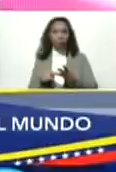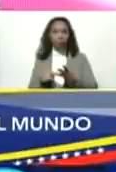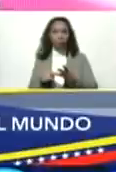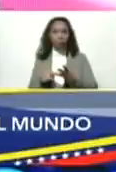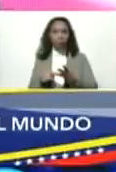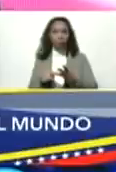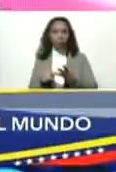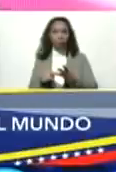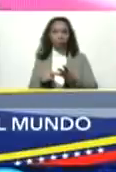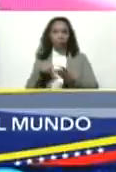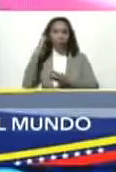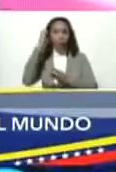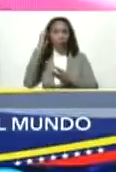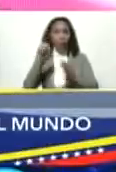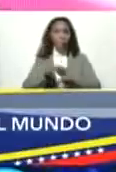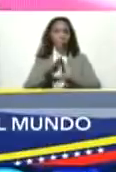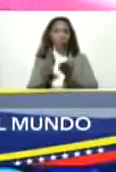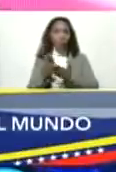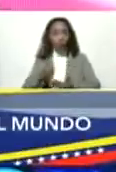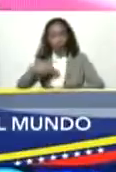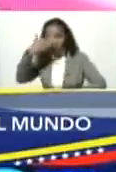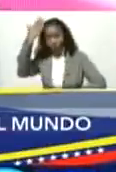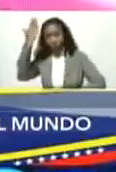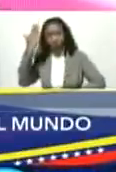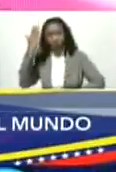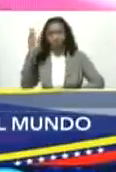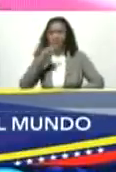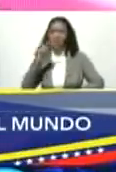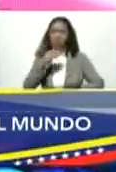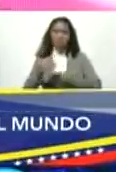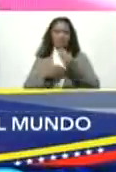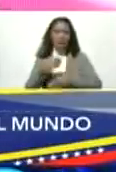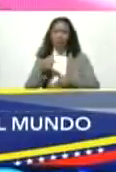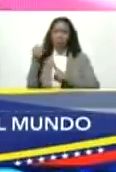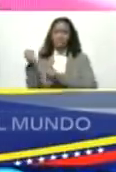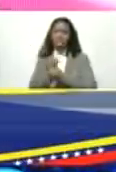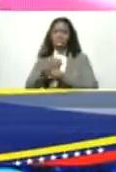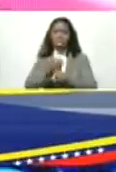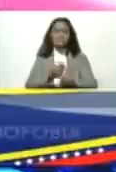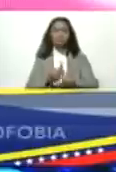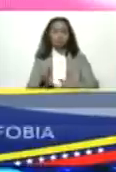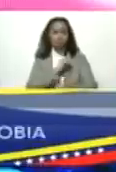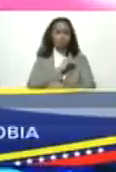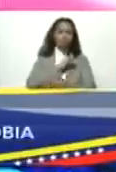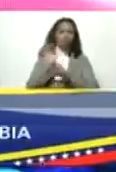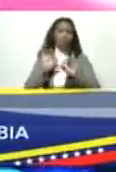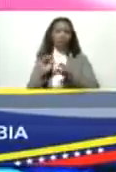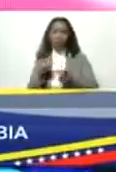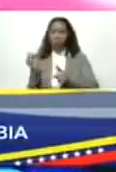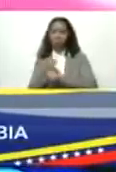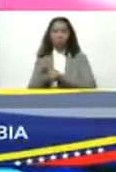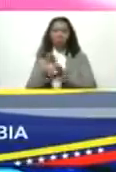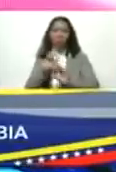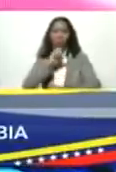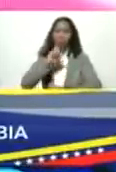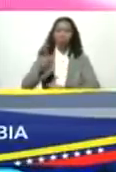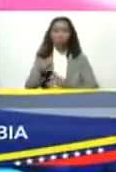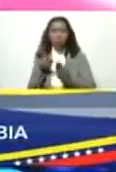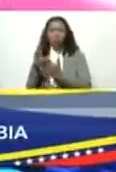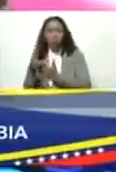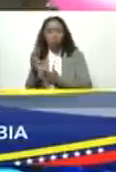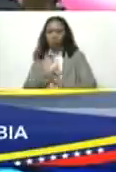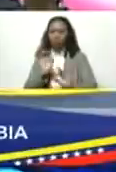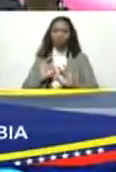y de Europa del mundo árabe y nunca ha habido xenofobia nunca ha habido maltrato odio contra nadie